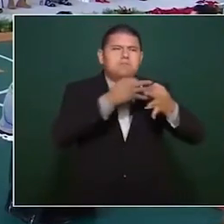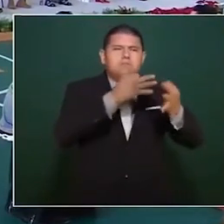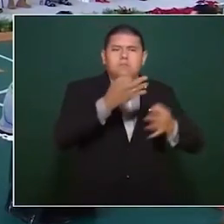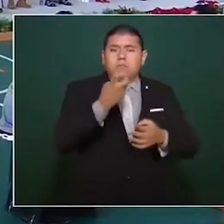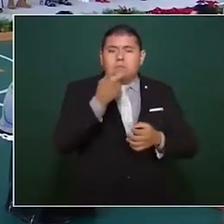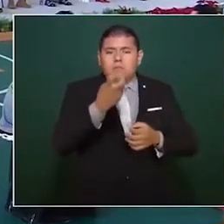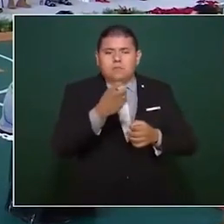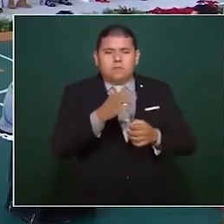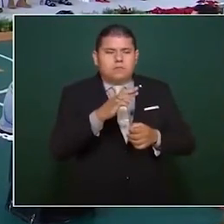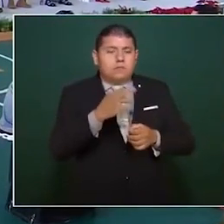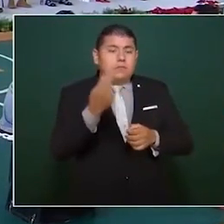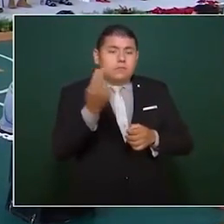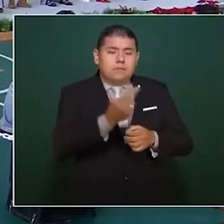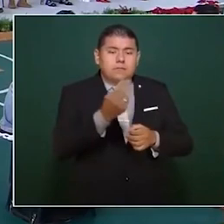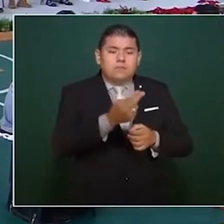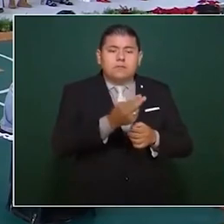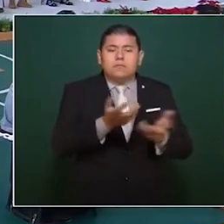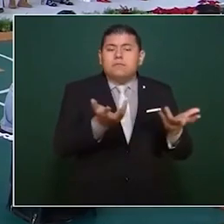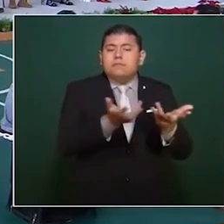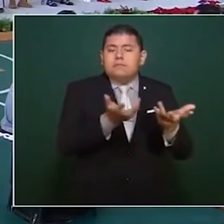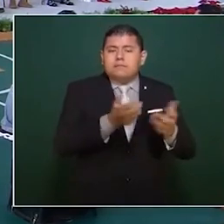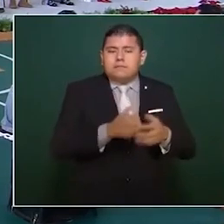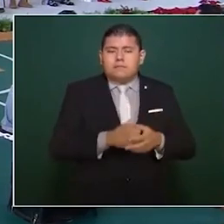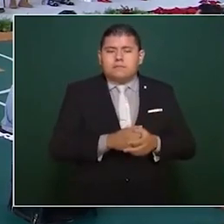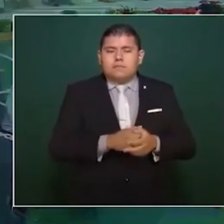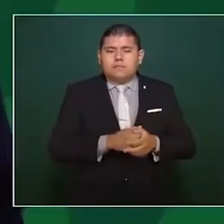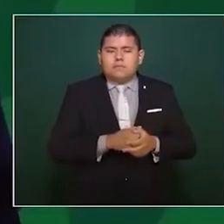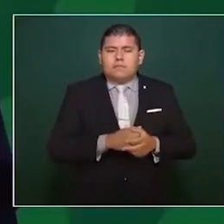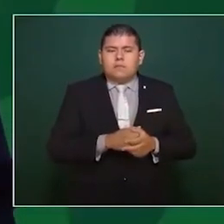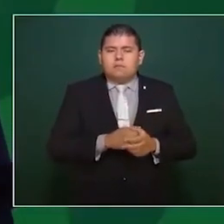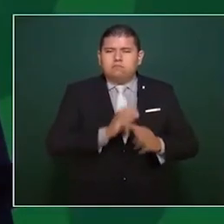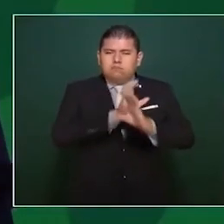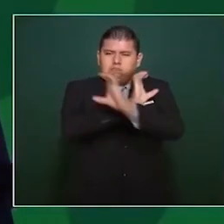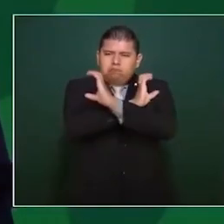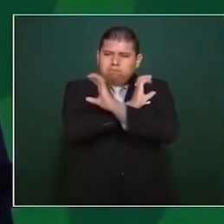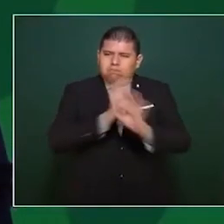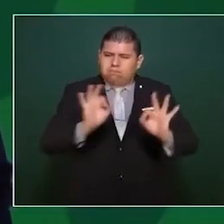la aplicación de un código de ética.